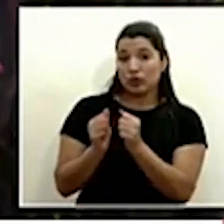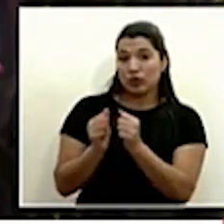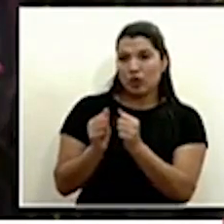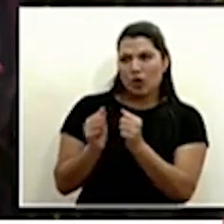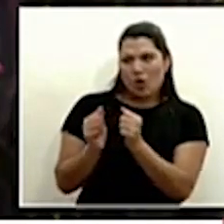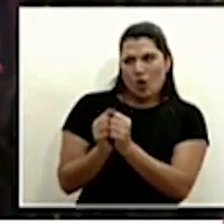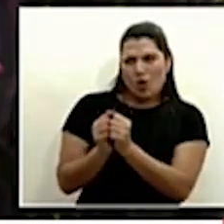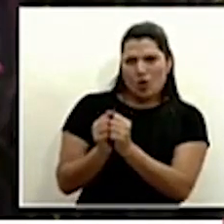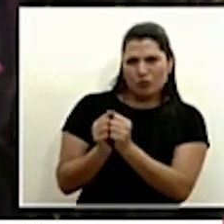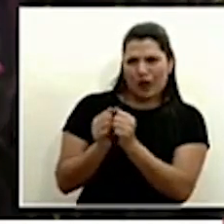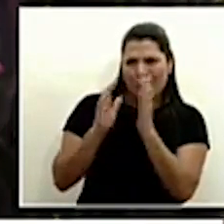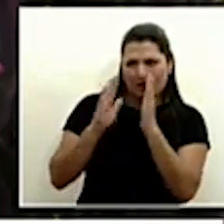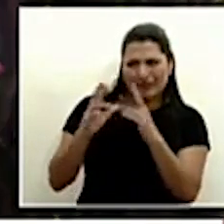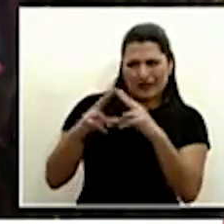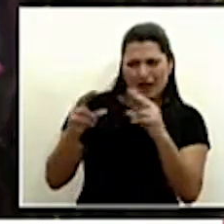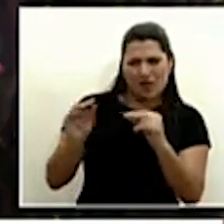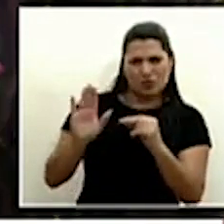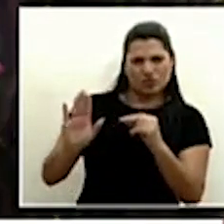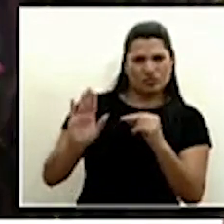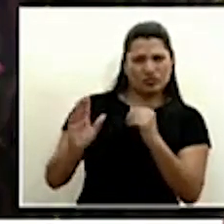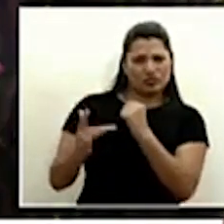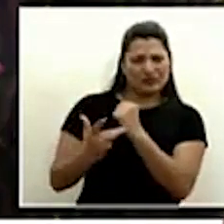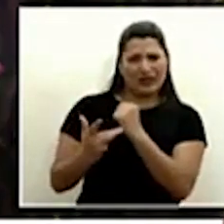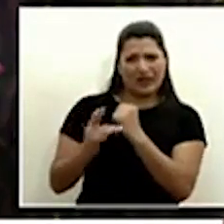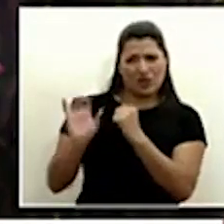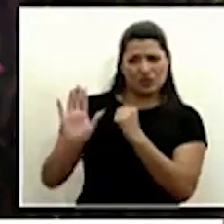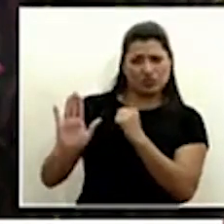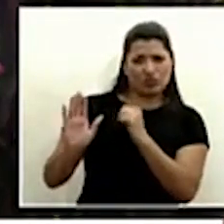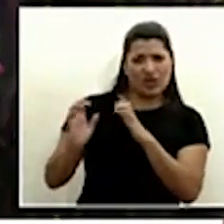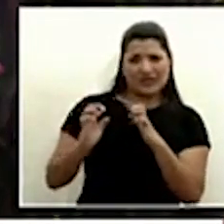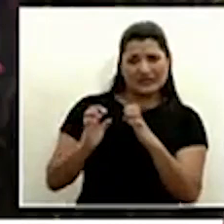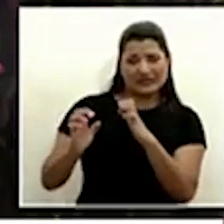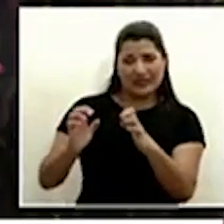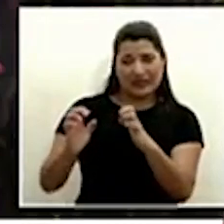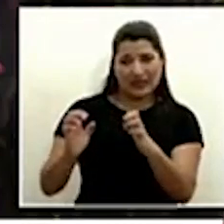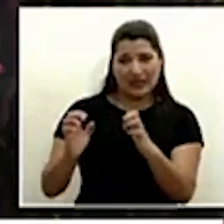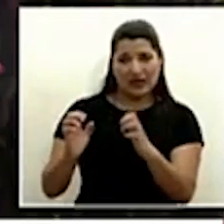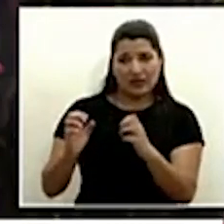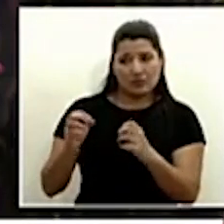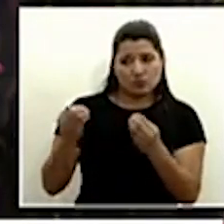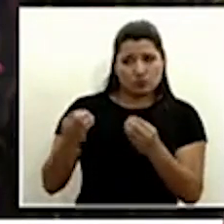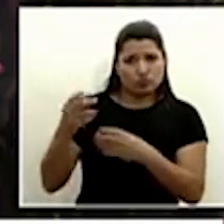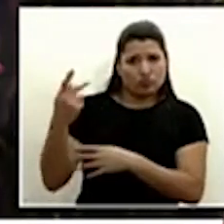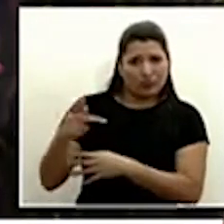Nicaragua en desatender la magnitud de esta pandemia y el posible efecto en el país?